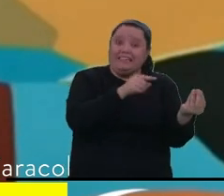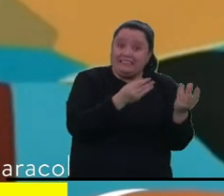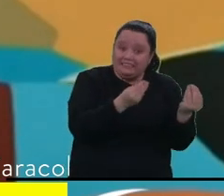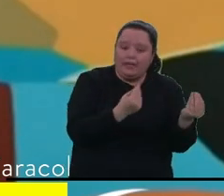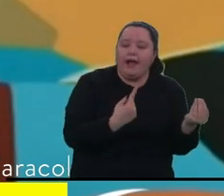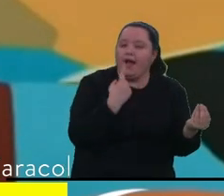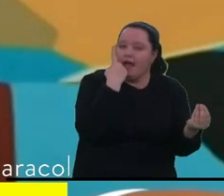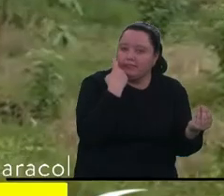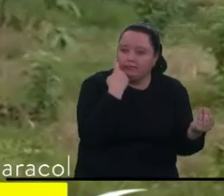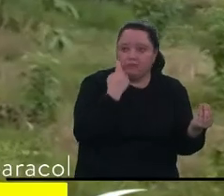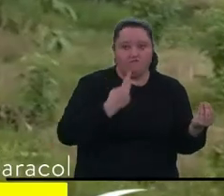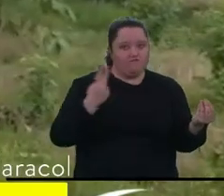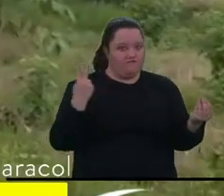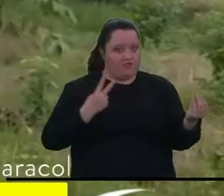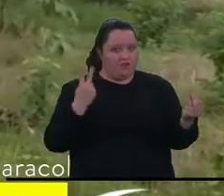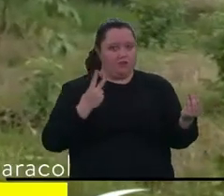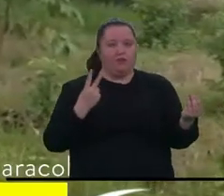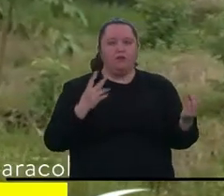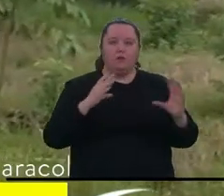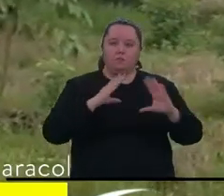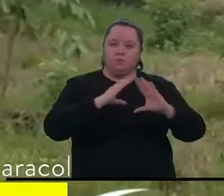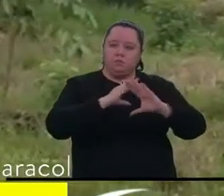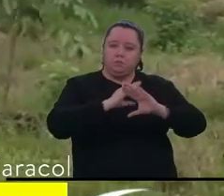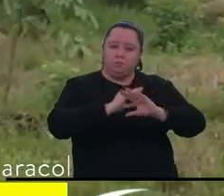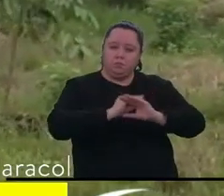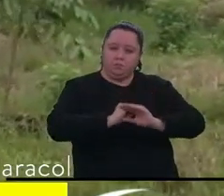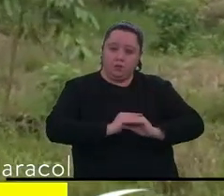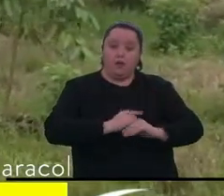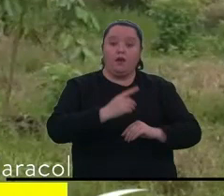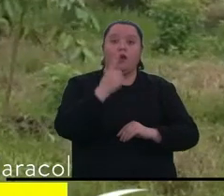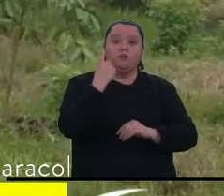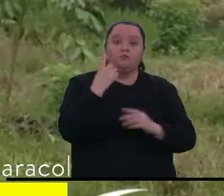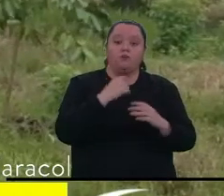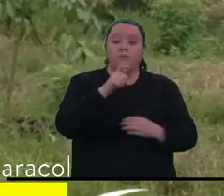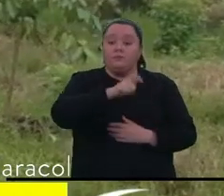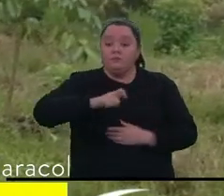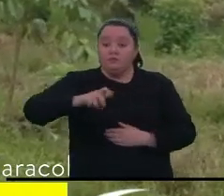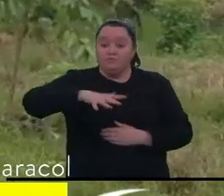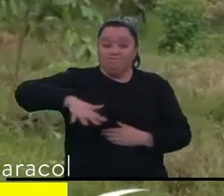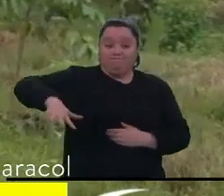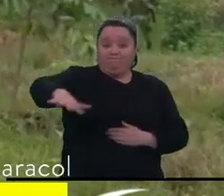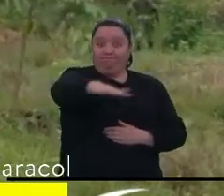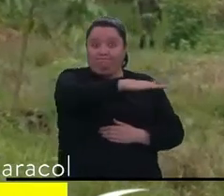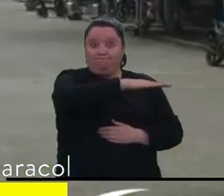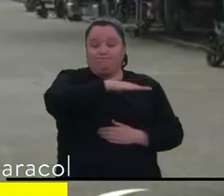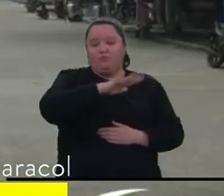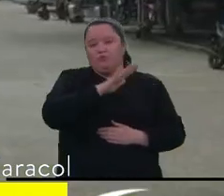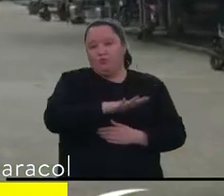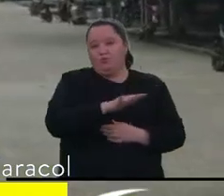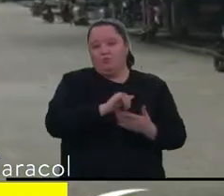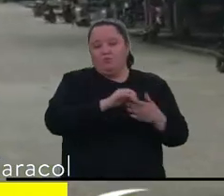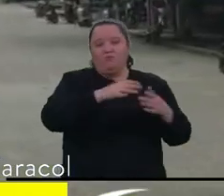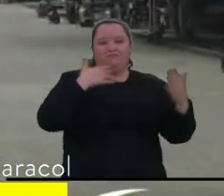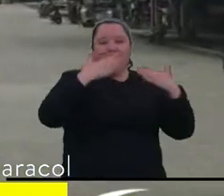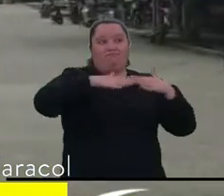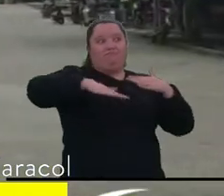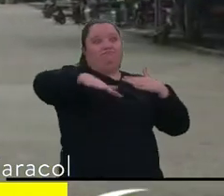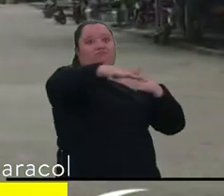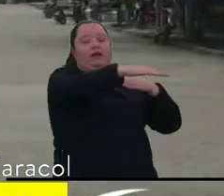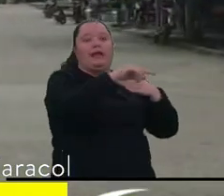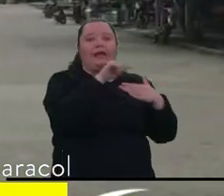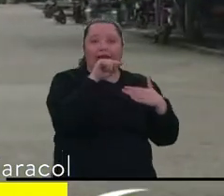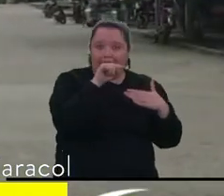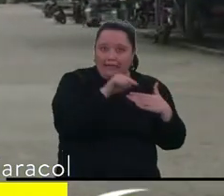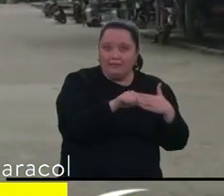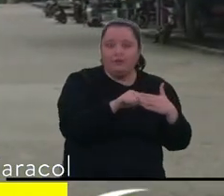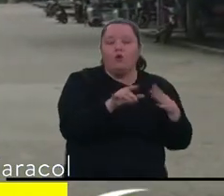ayer viernes, en las horas de la noche, la comunidad de esta vereda, la Junta